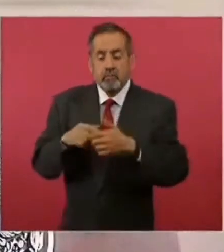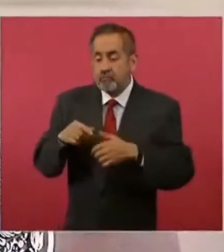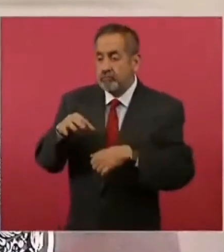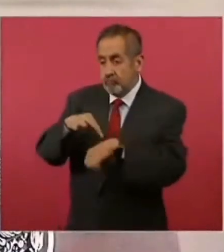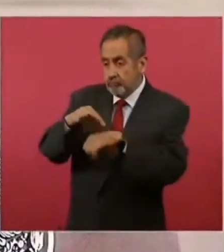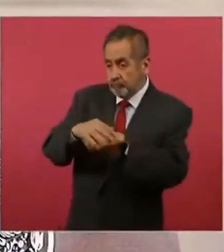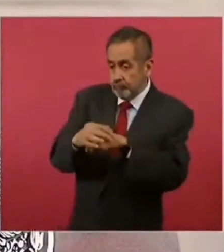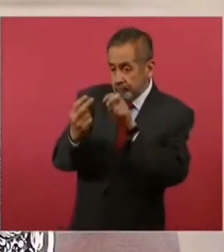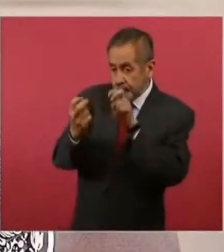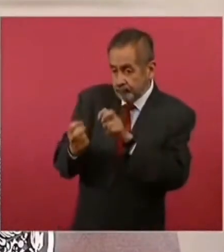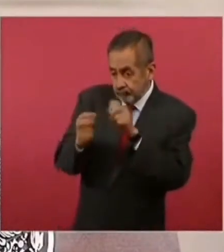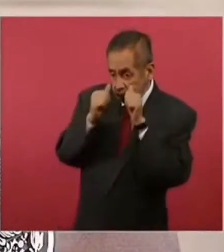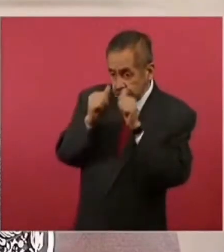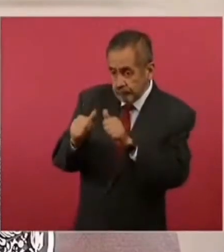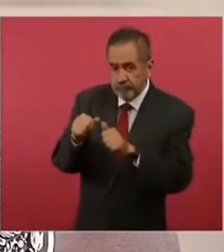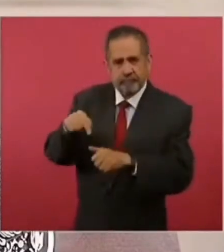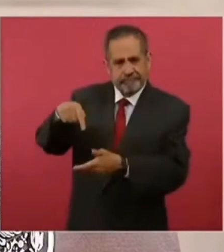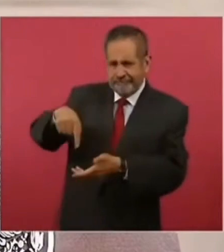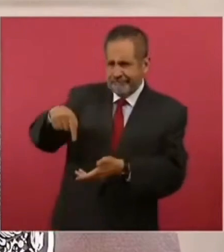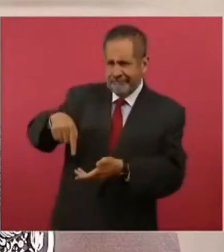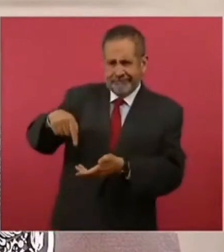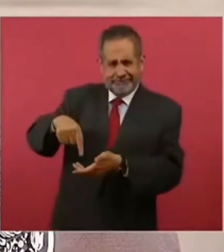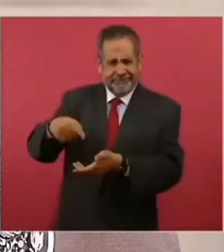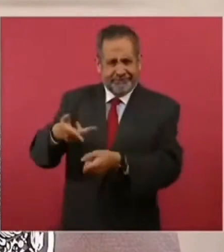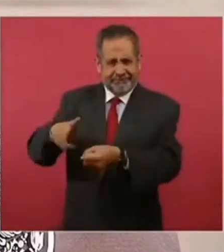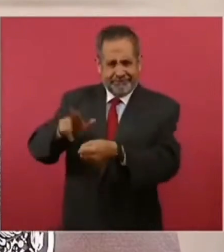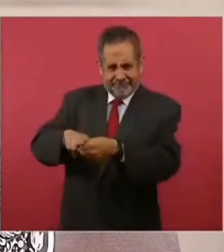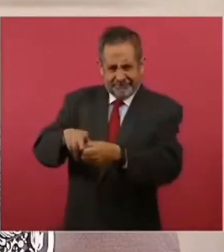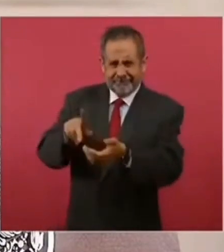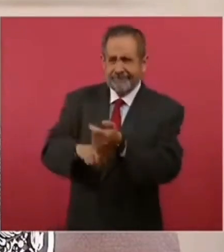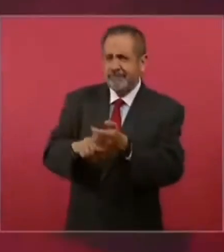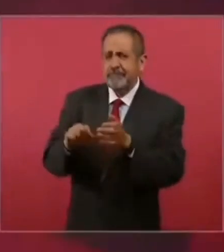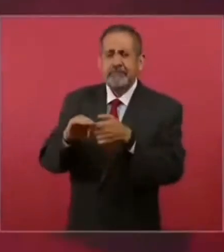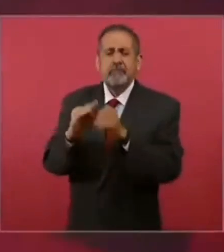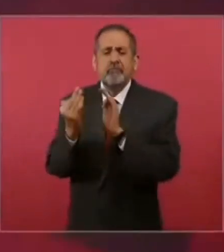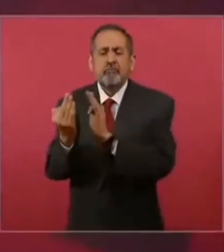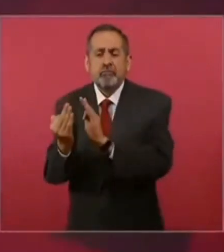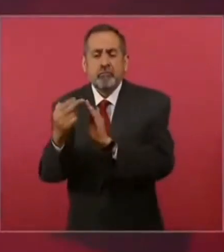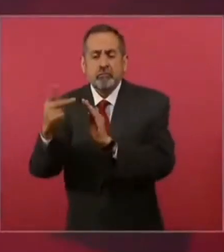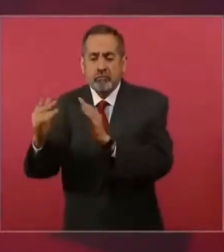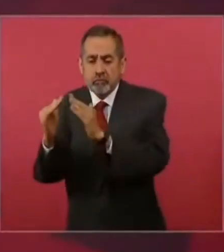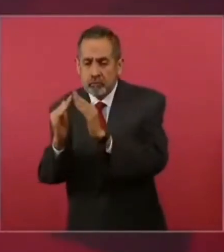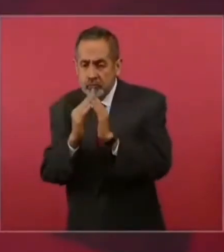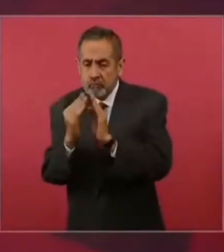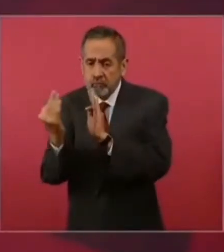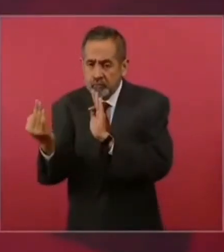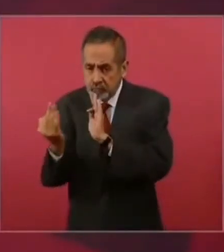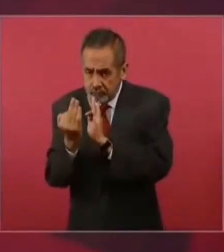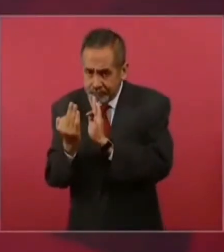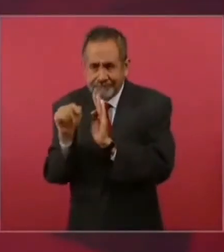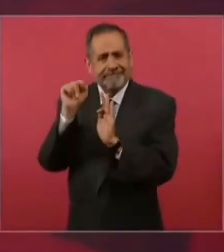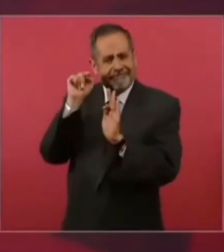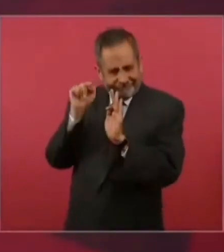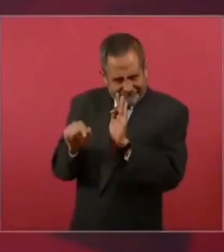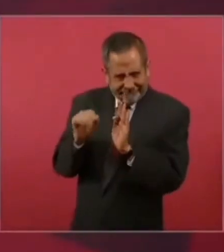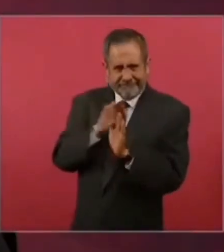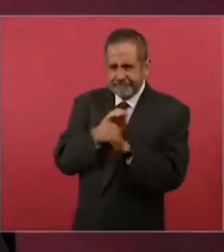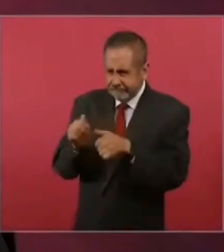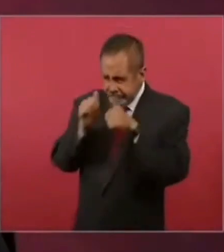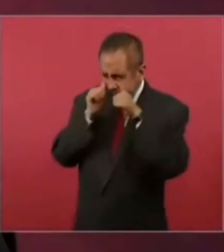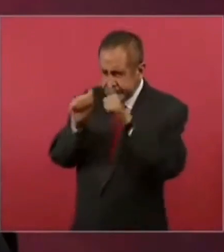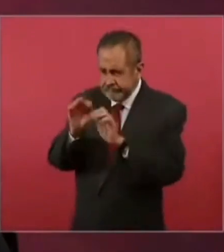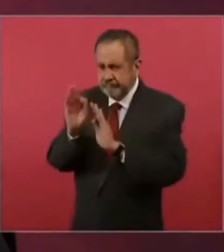se dé en la clínica en el hospital más cercana al domicilio de la